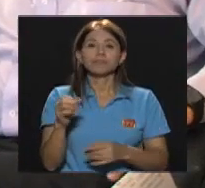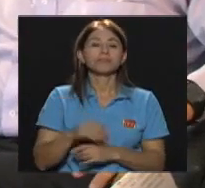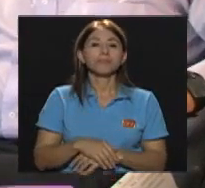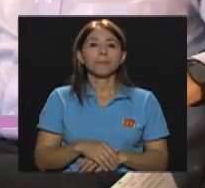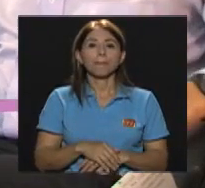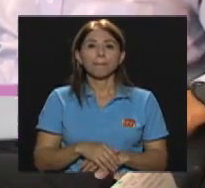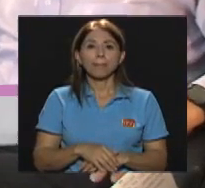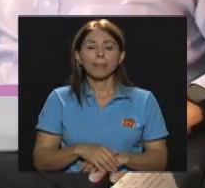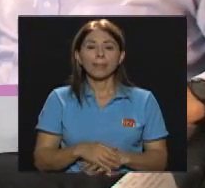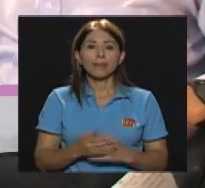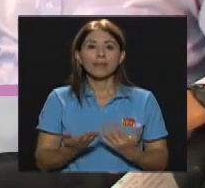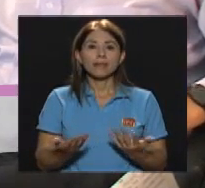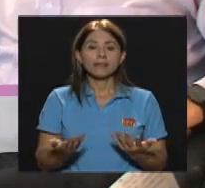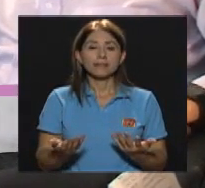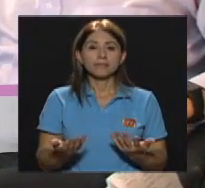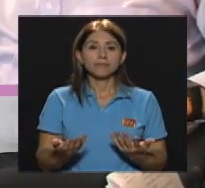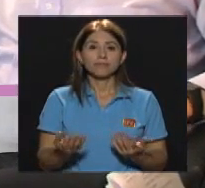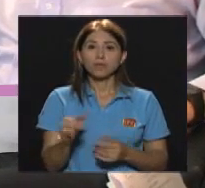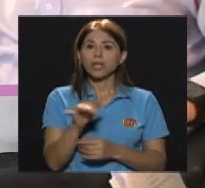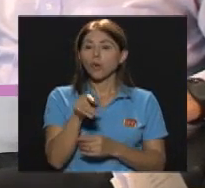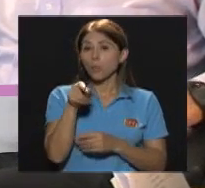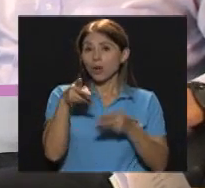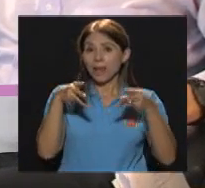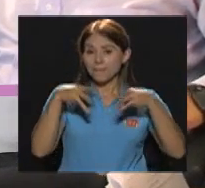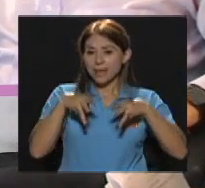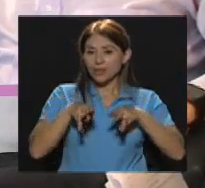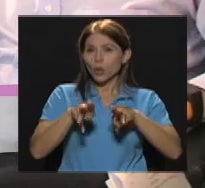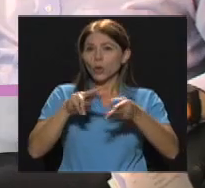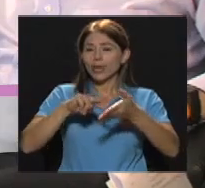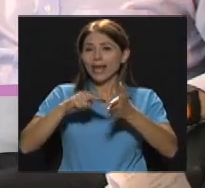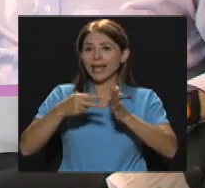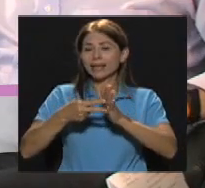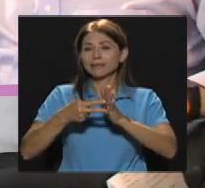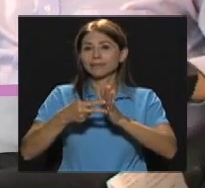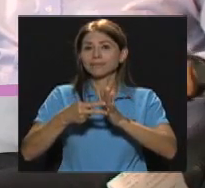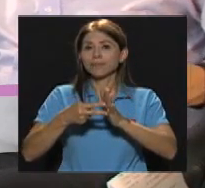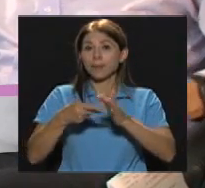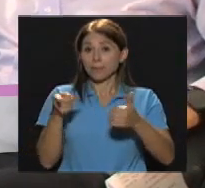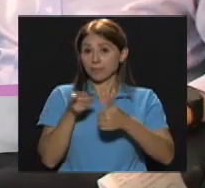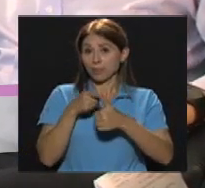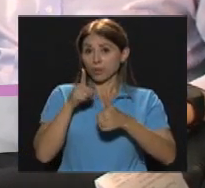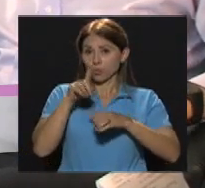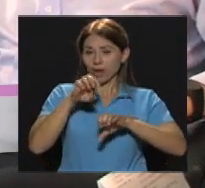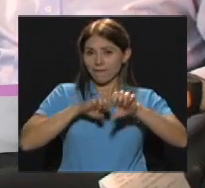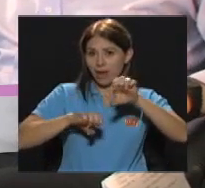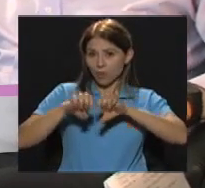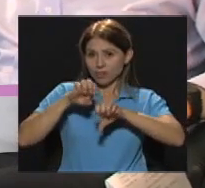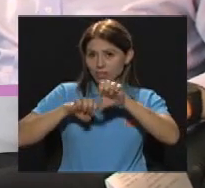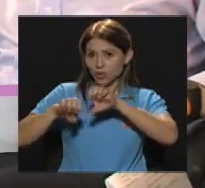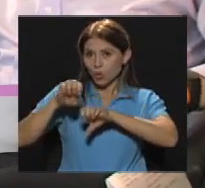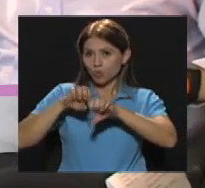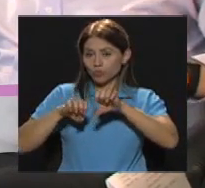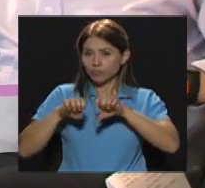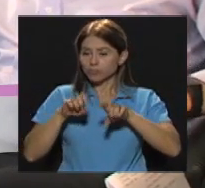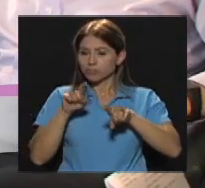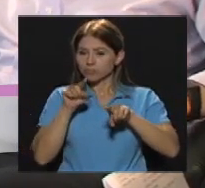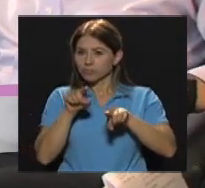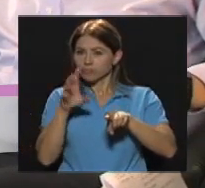Como la metodología Implica En un primer momento Una evaluación Lo rico de esto Es poder lograr